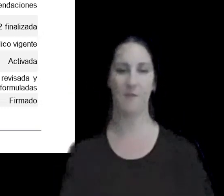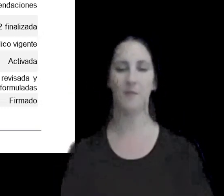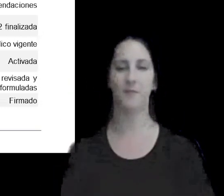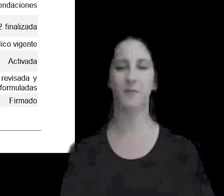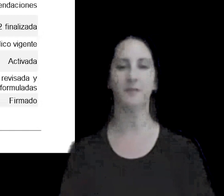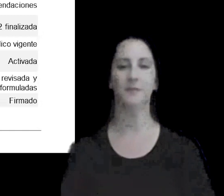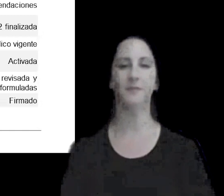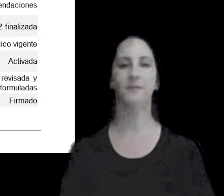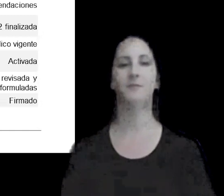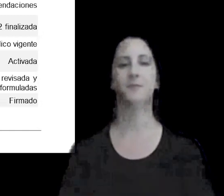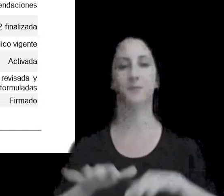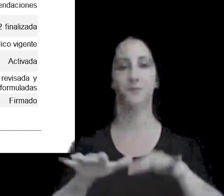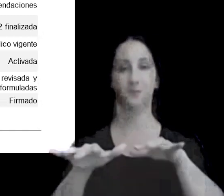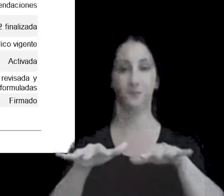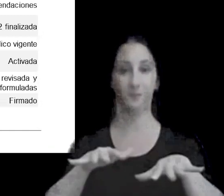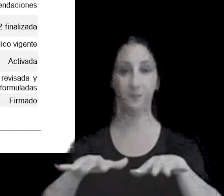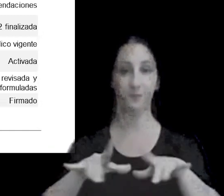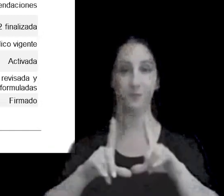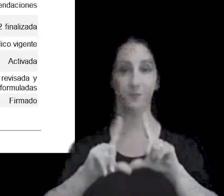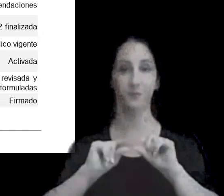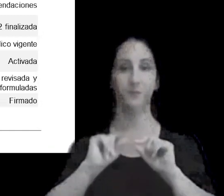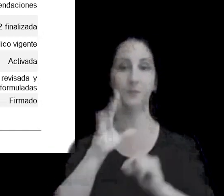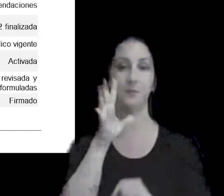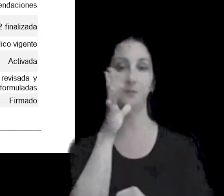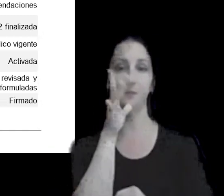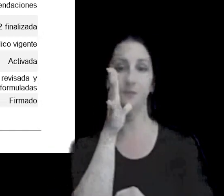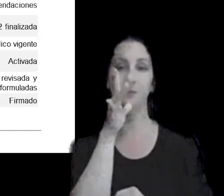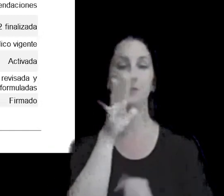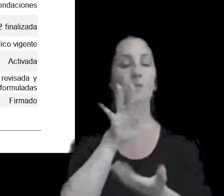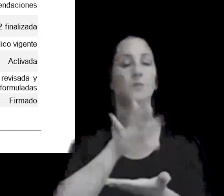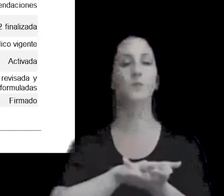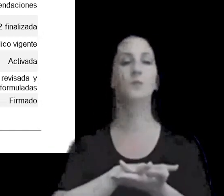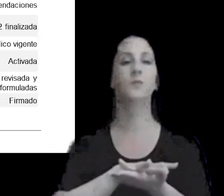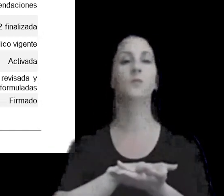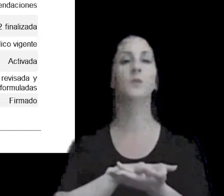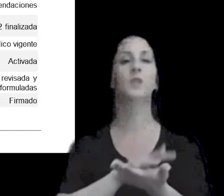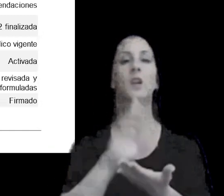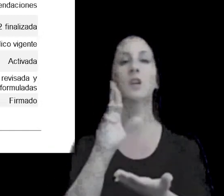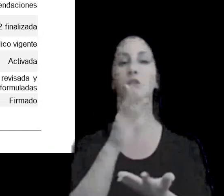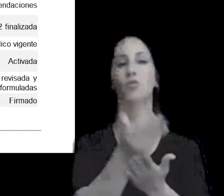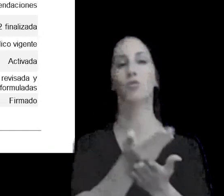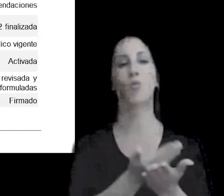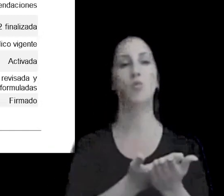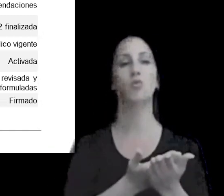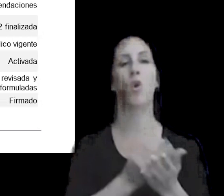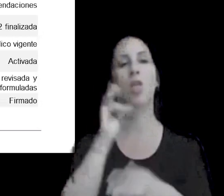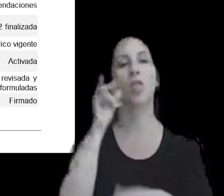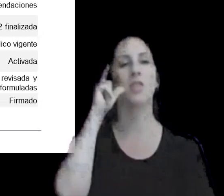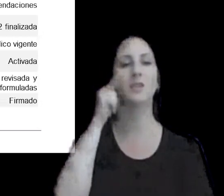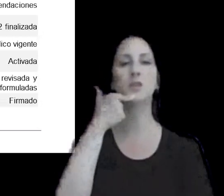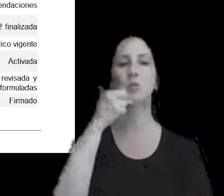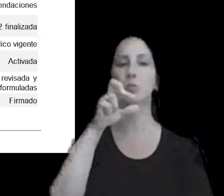en la acción 14 relacionada con la resolución de disputas es donde